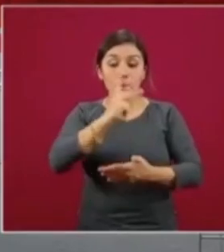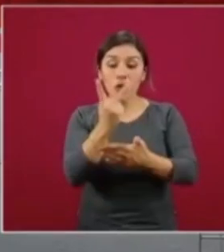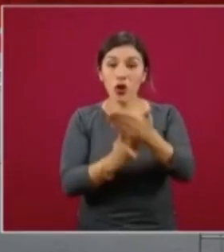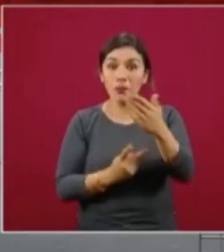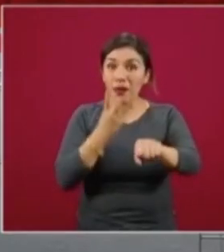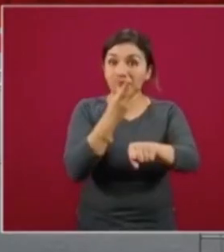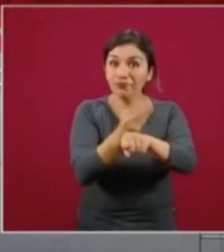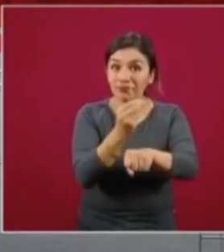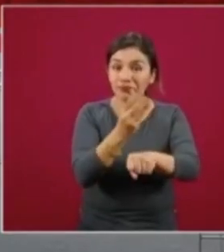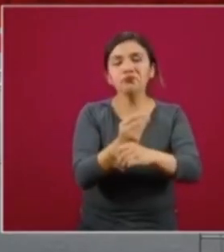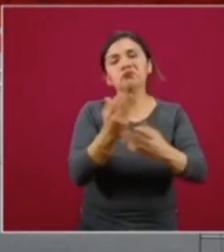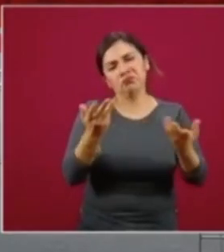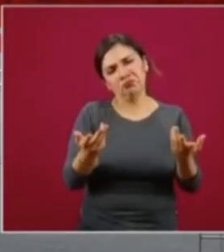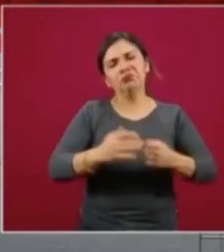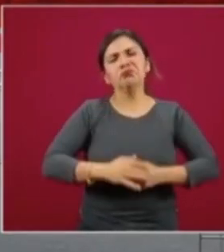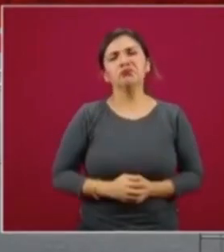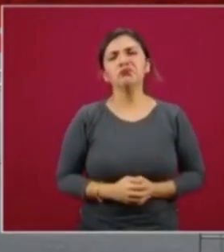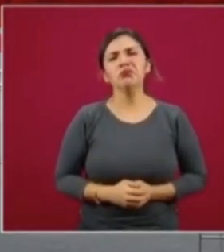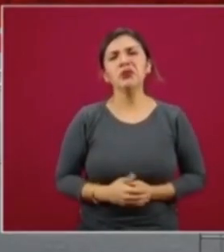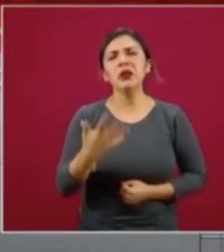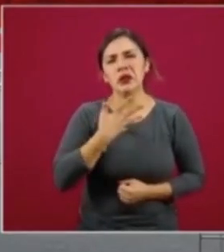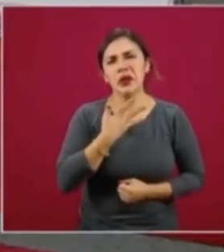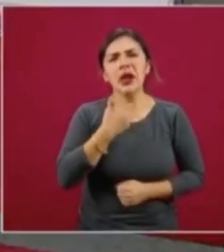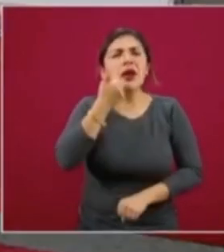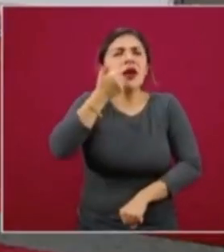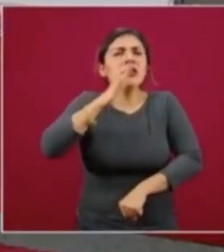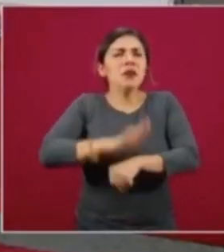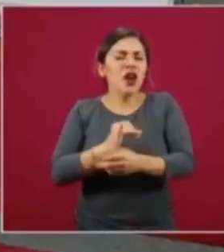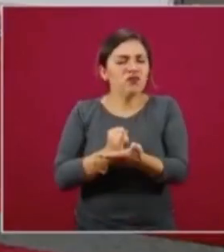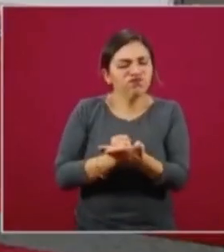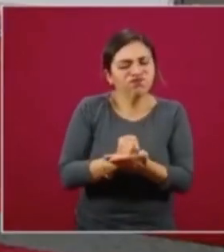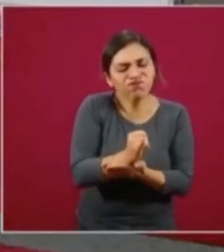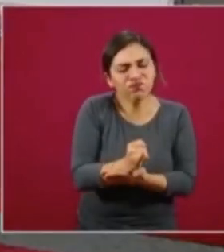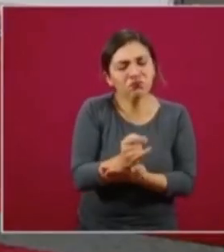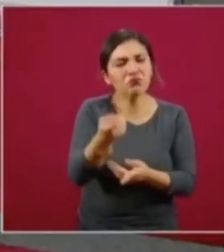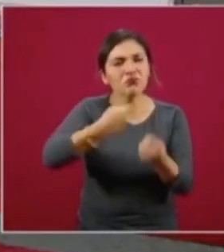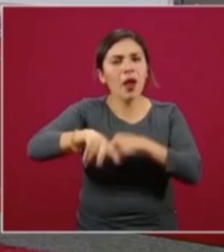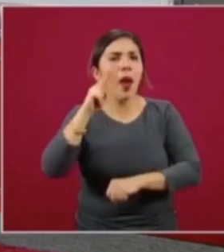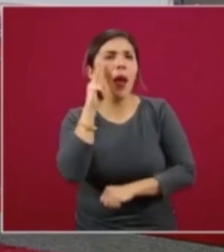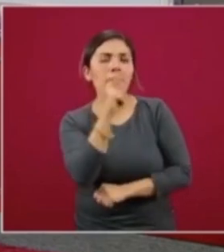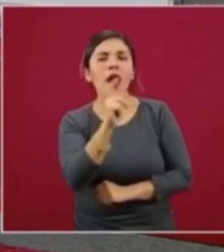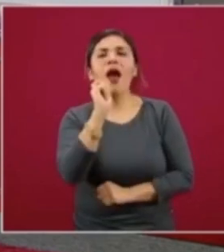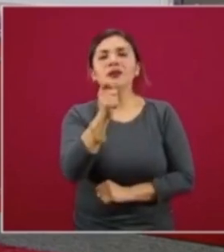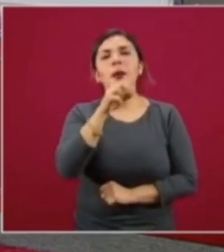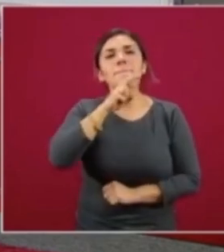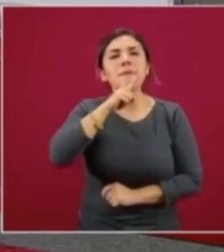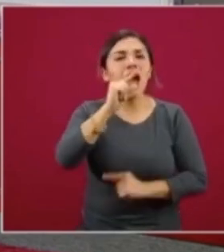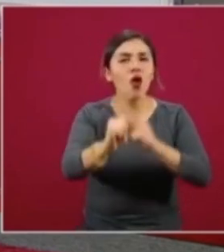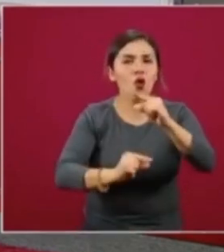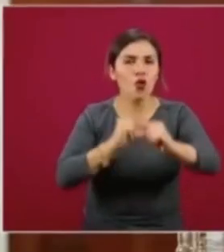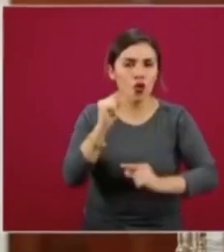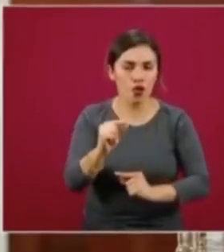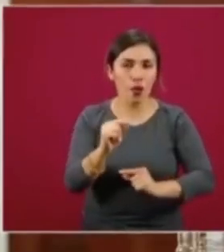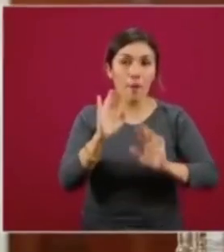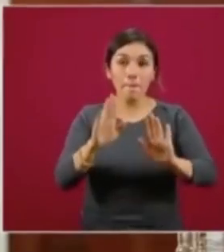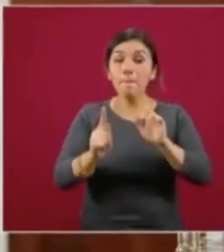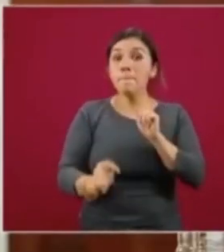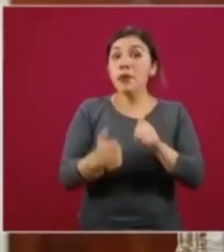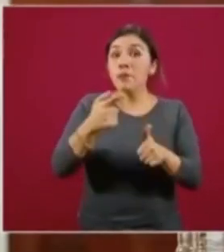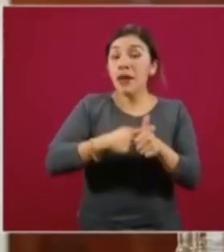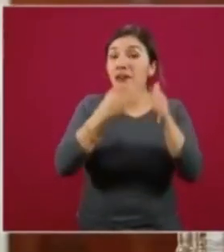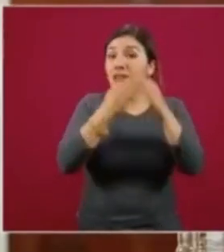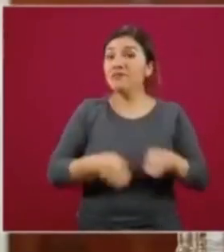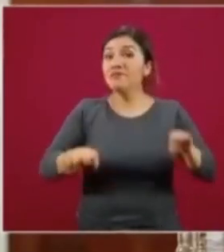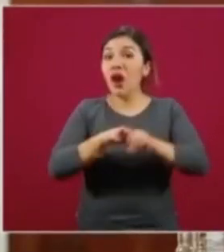Hay decisiones, digamos, administrativas que reflejan una mejoría. Primero, el objetivo